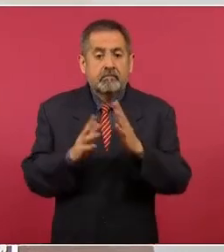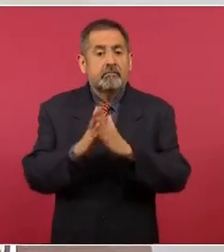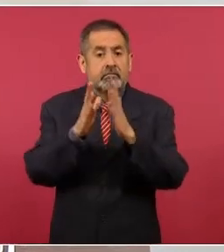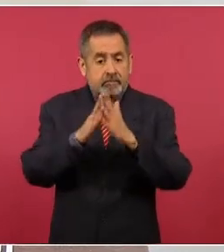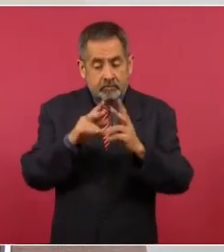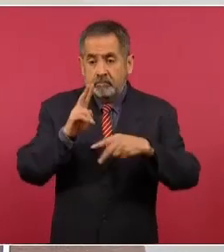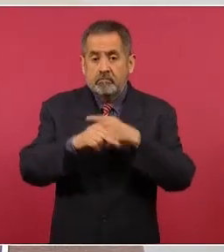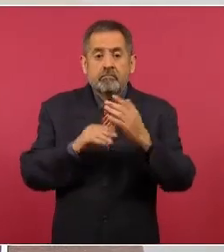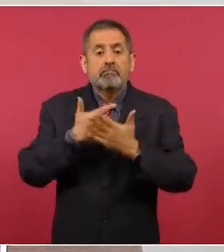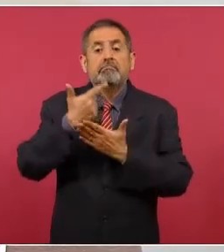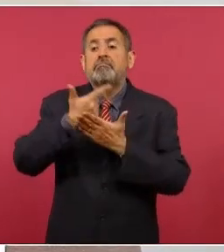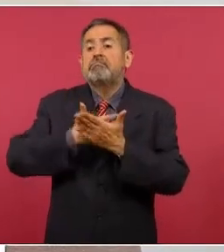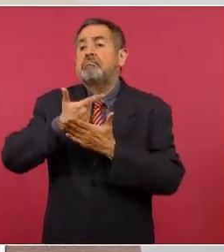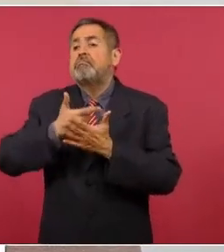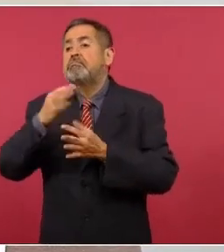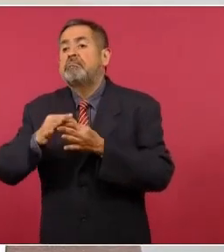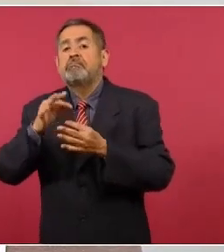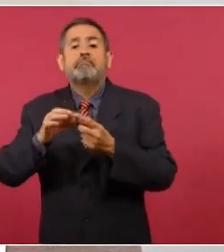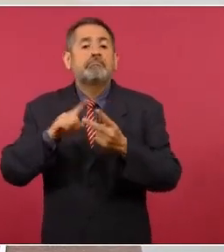vamos a pasar lista,